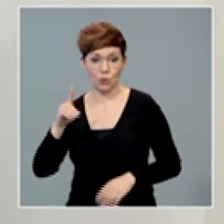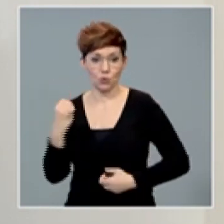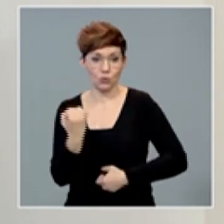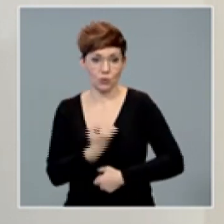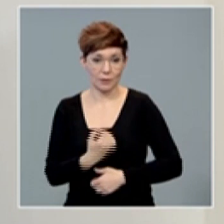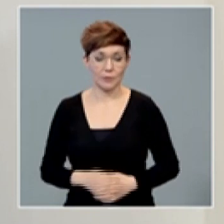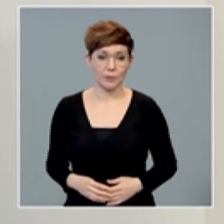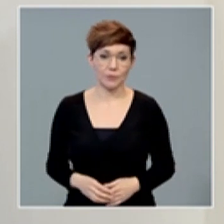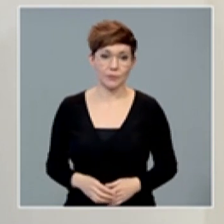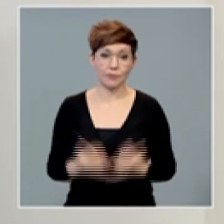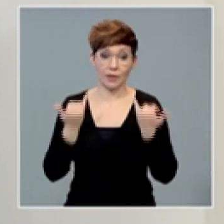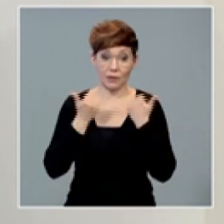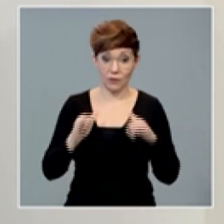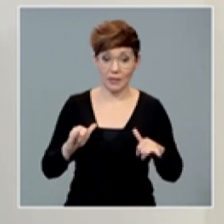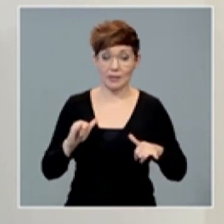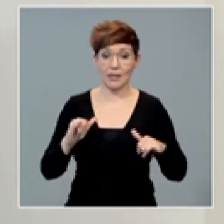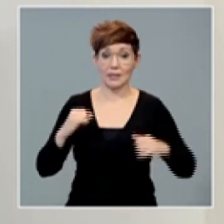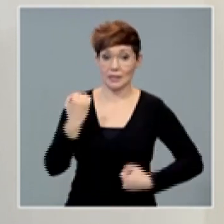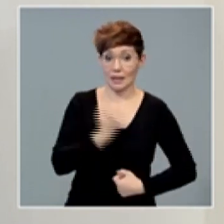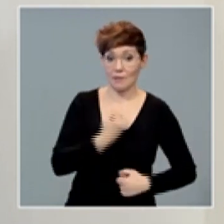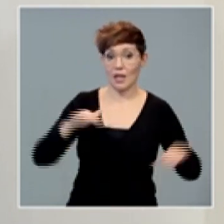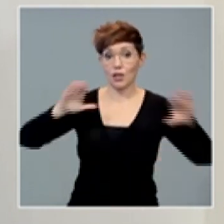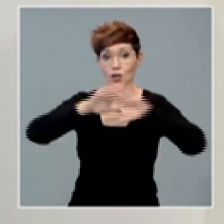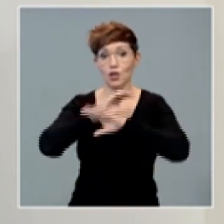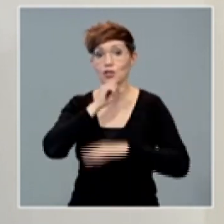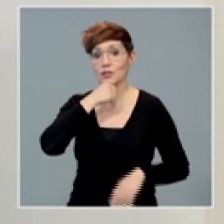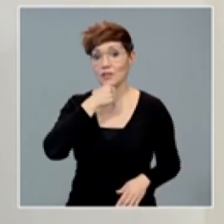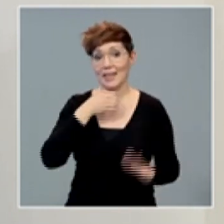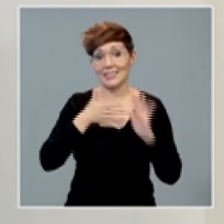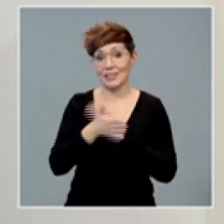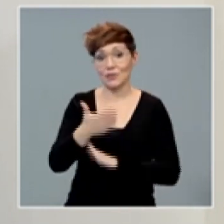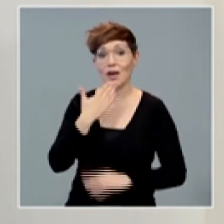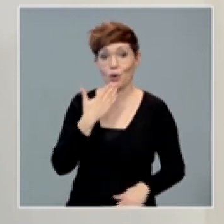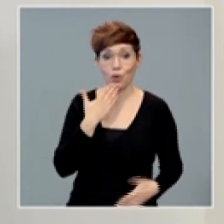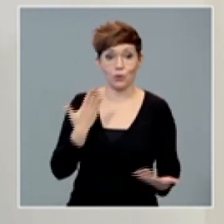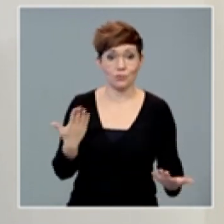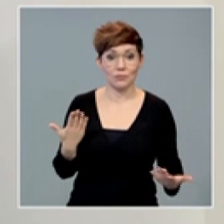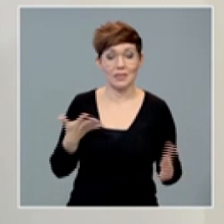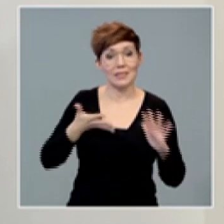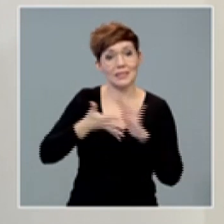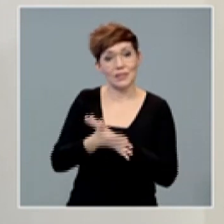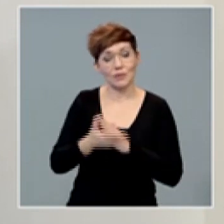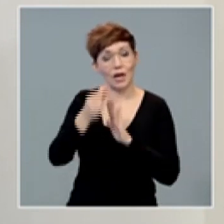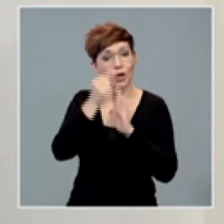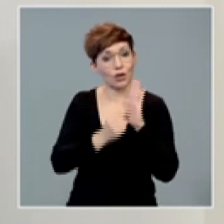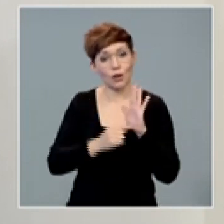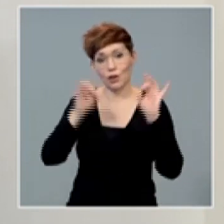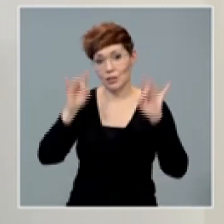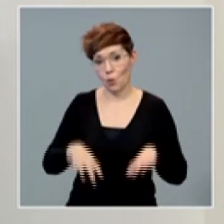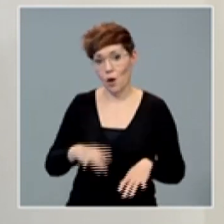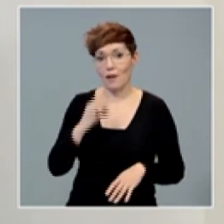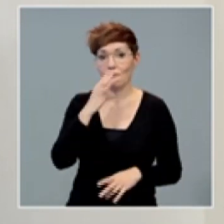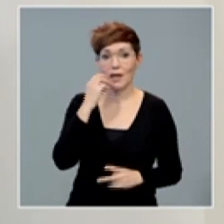Las fiestas organizadas de Navidad y Nochevieja se consideran ocio. Por lo tanto, quedan con las mismas condiciones que